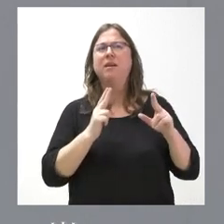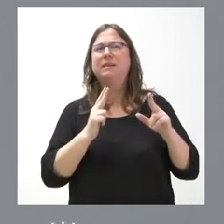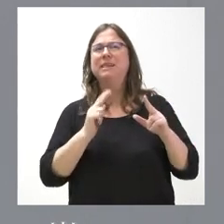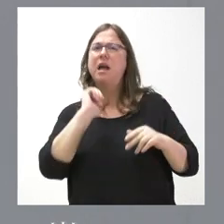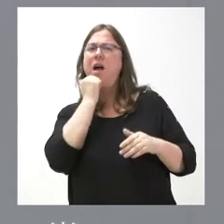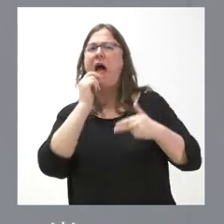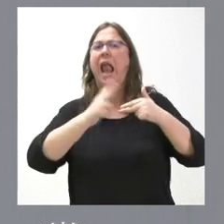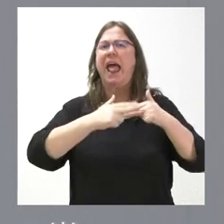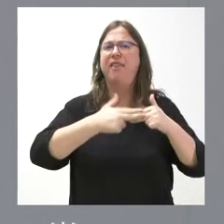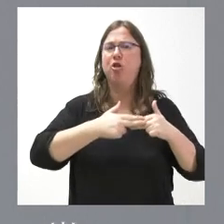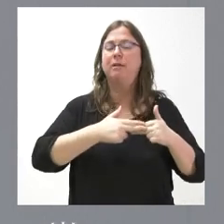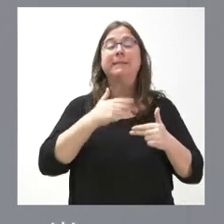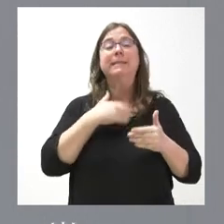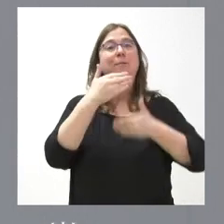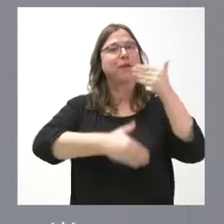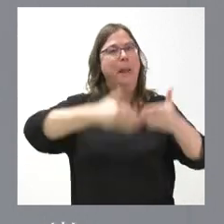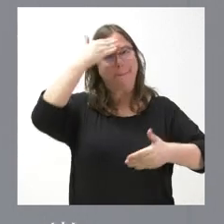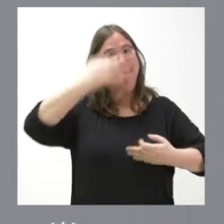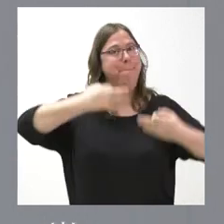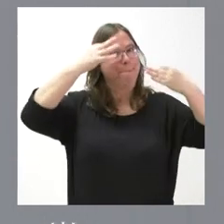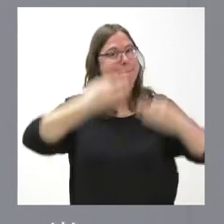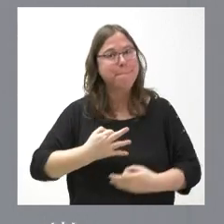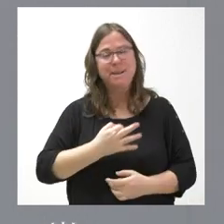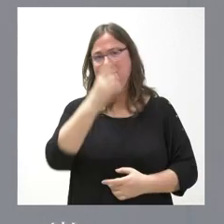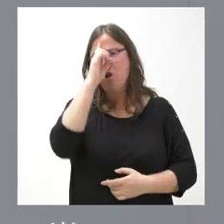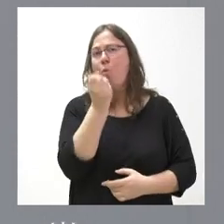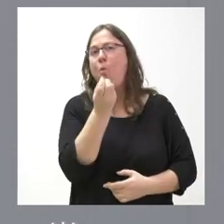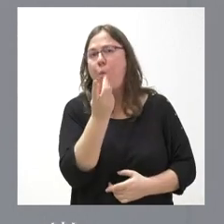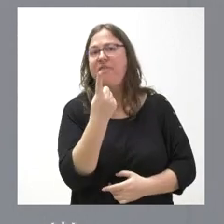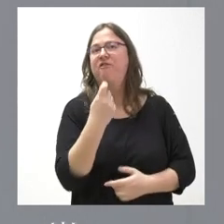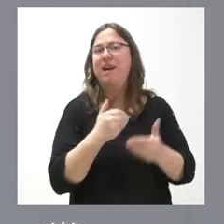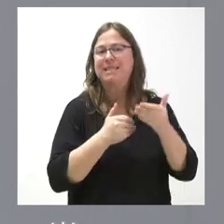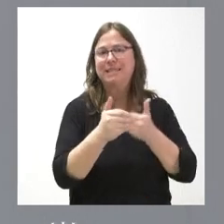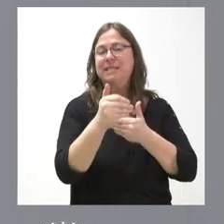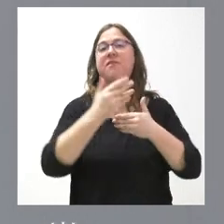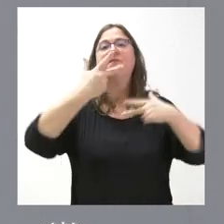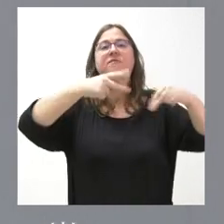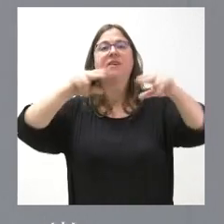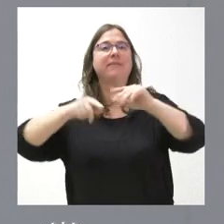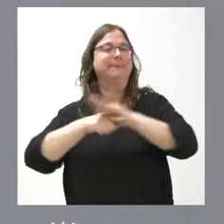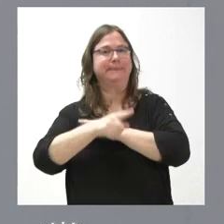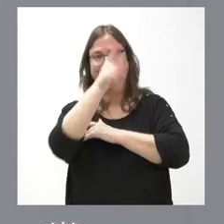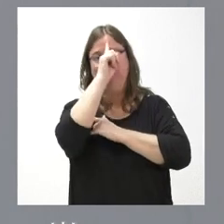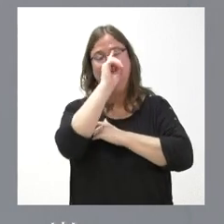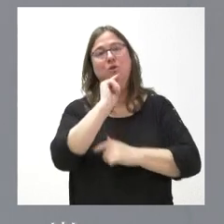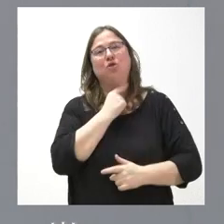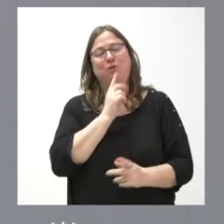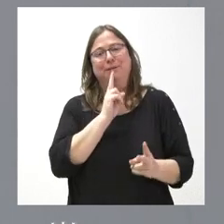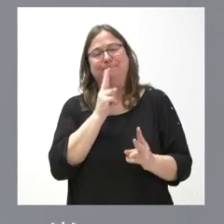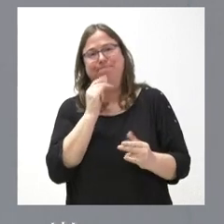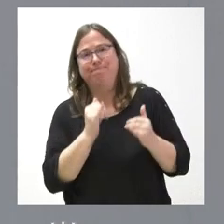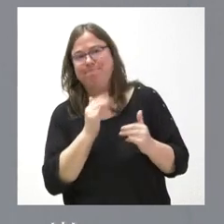pero no me conozco con el procedimiento preciso y en el talle ni cuánto falta ni cuándo acaba cada uno de los trámites. Por tanto, no me gustaría a mí ser